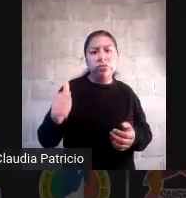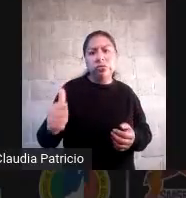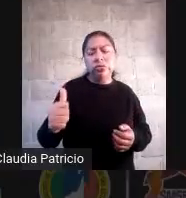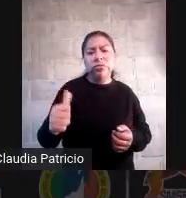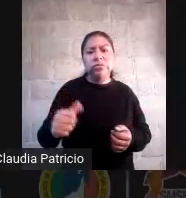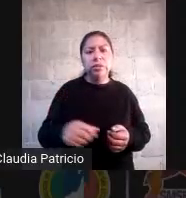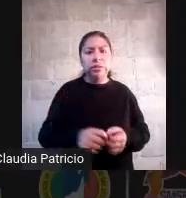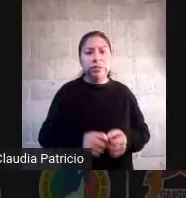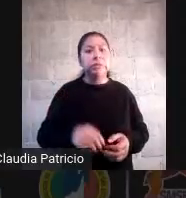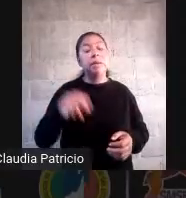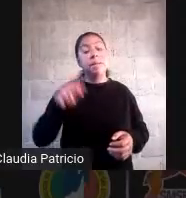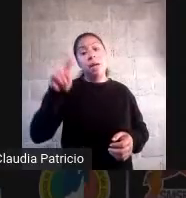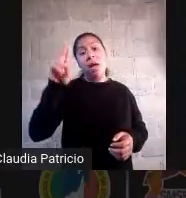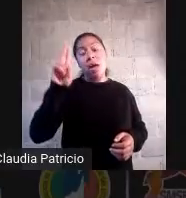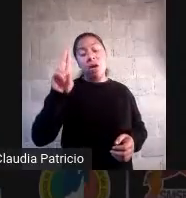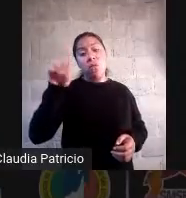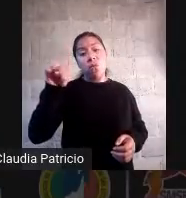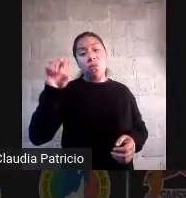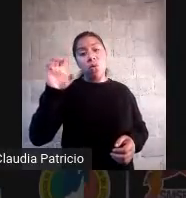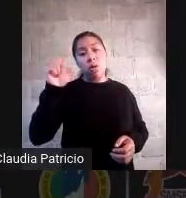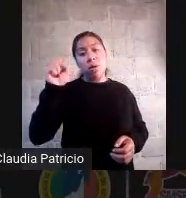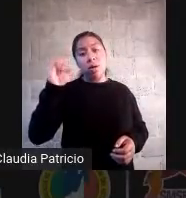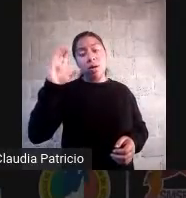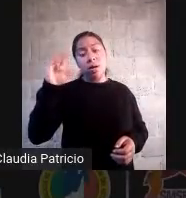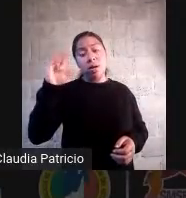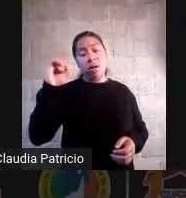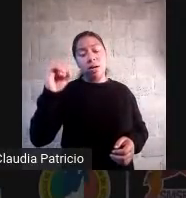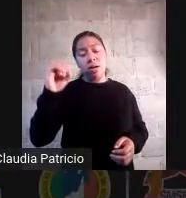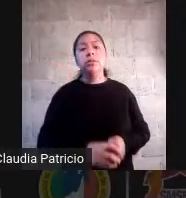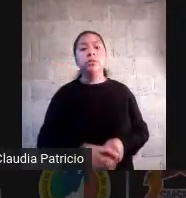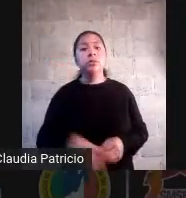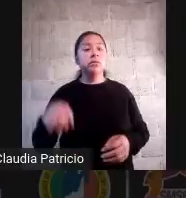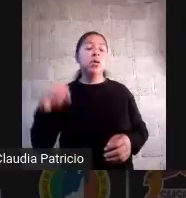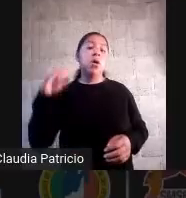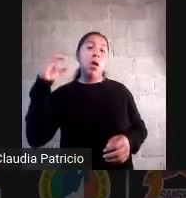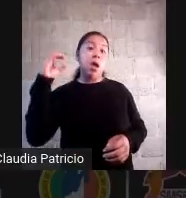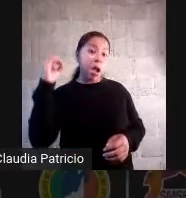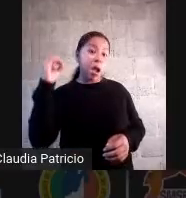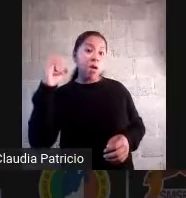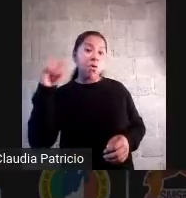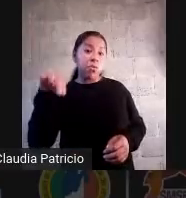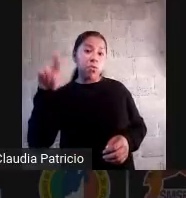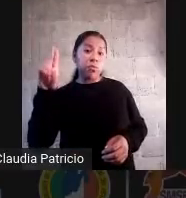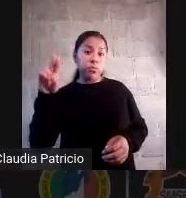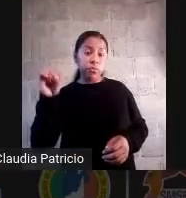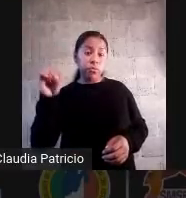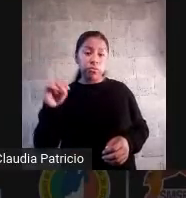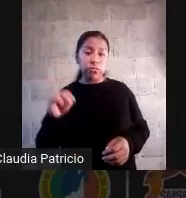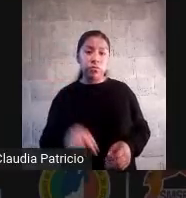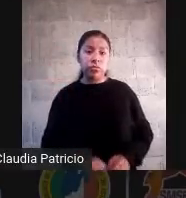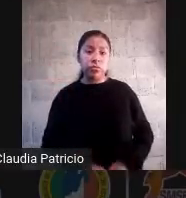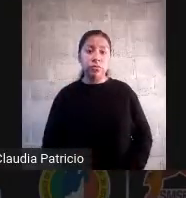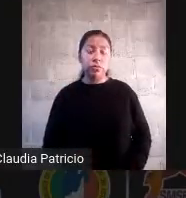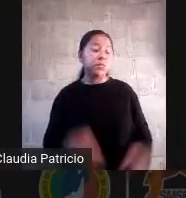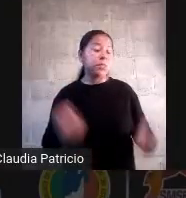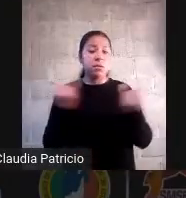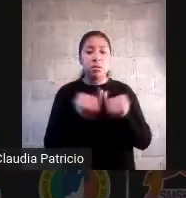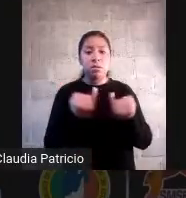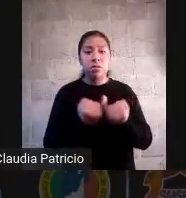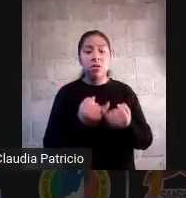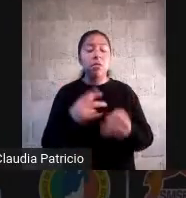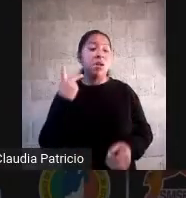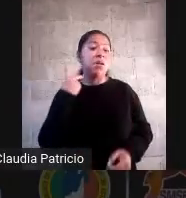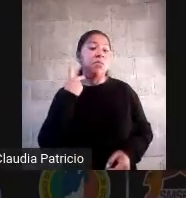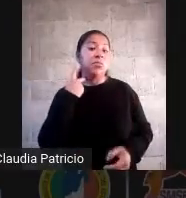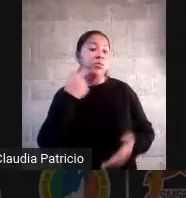también lo regula la onu en tanto son países firmantes bueno entonces el trabajar por competencias por